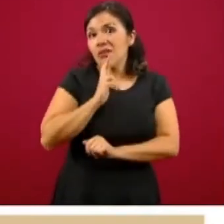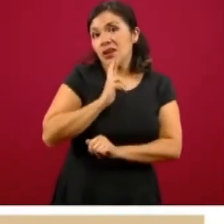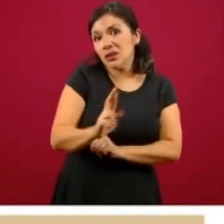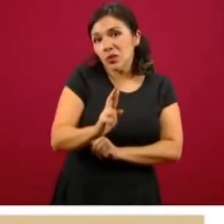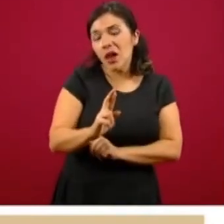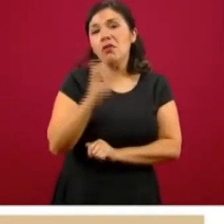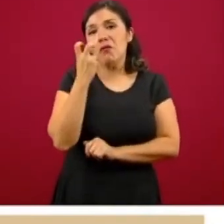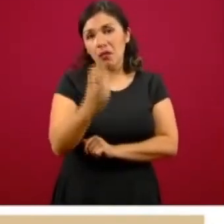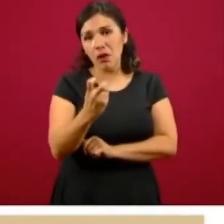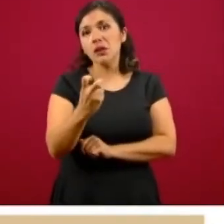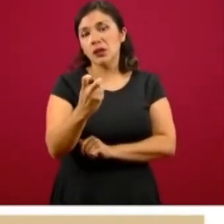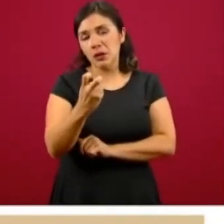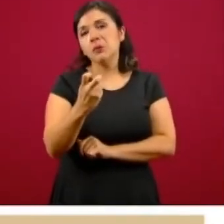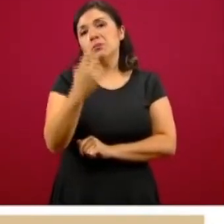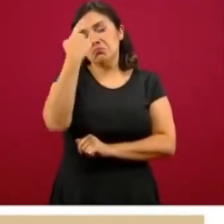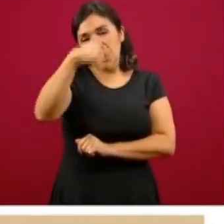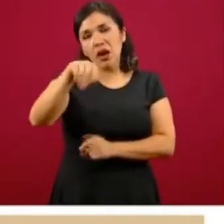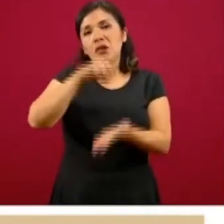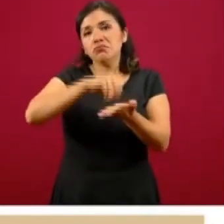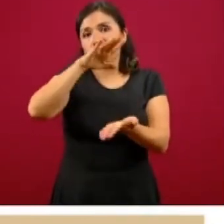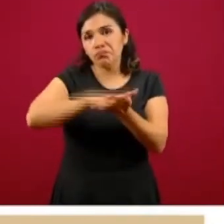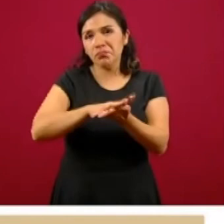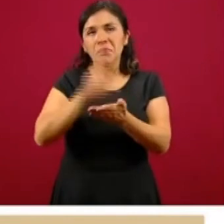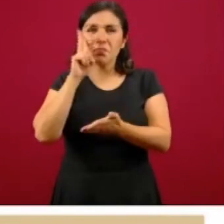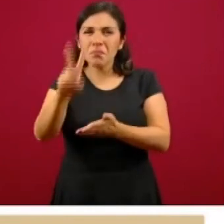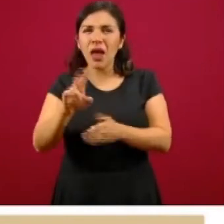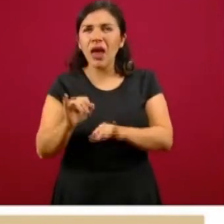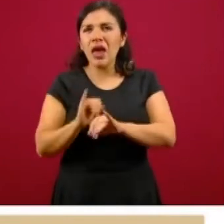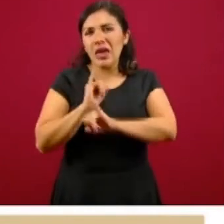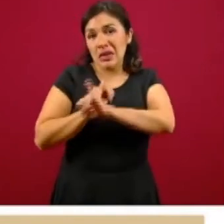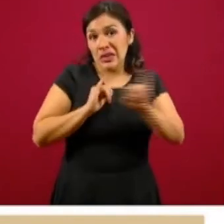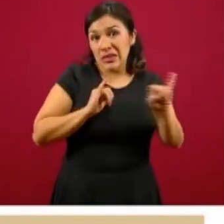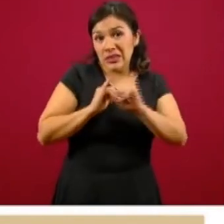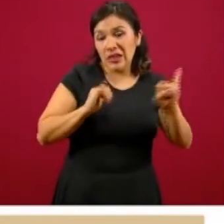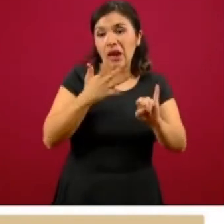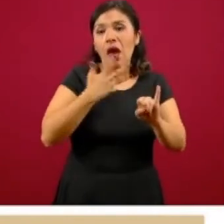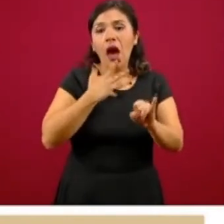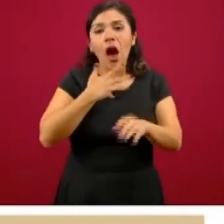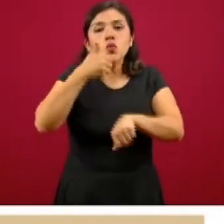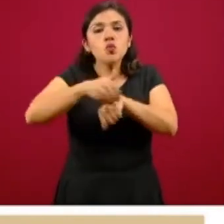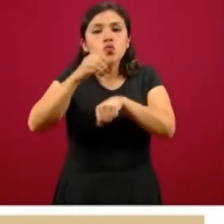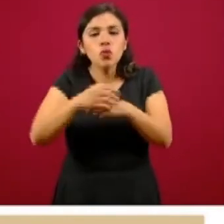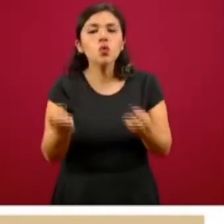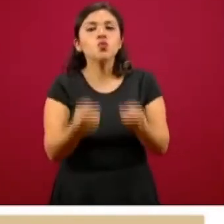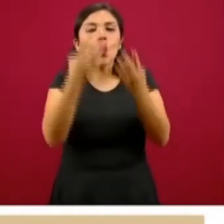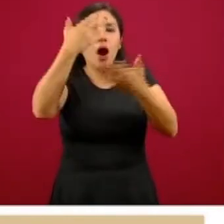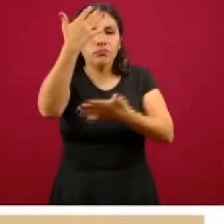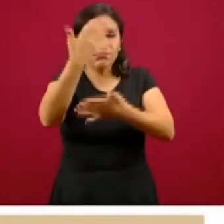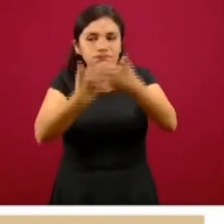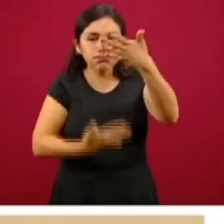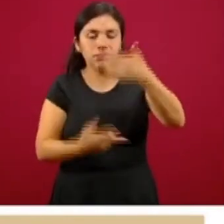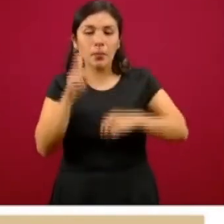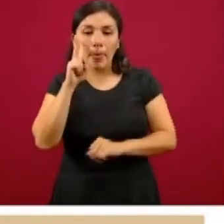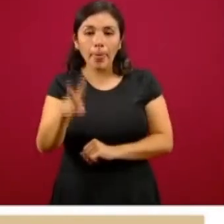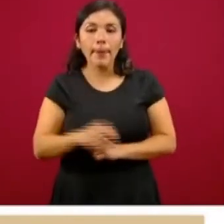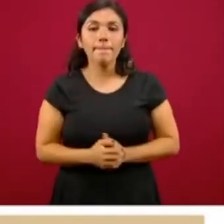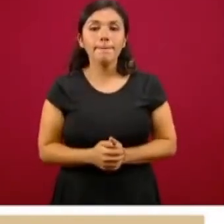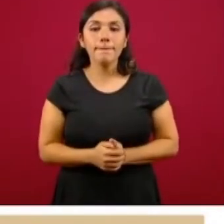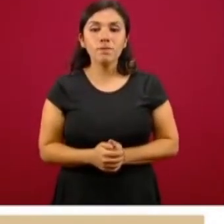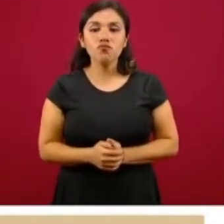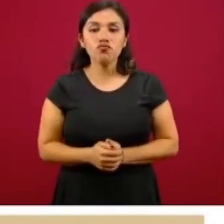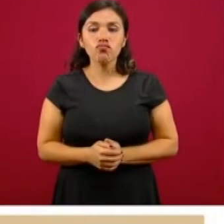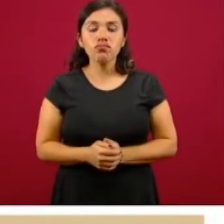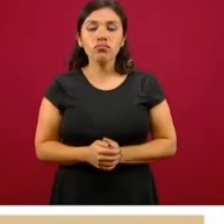en la escala de la izquierda, los números que nos dan esta perspectiva. Veamos la siguiente diapositiva,